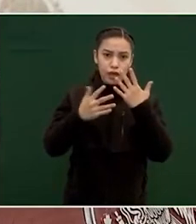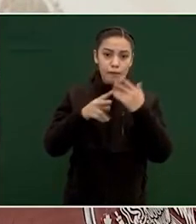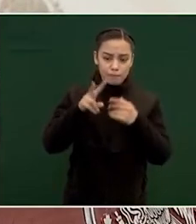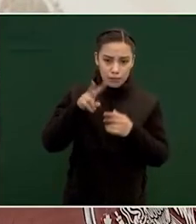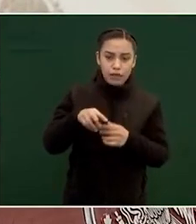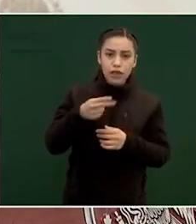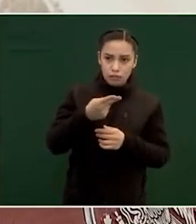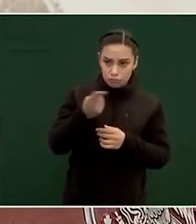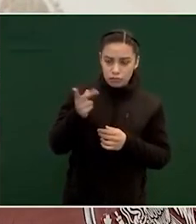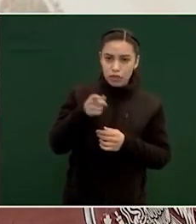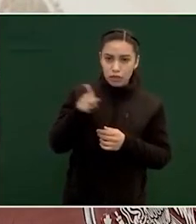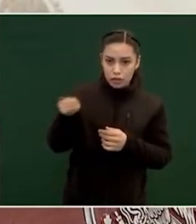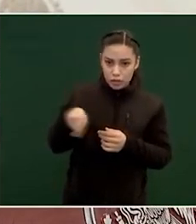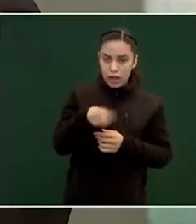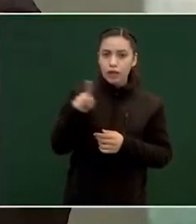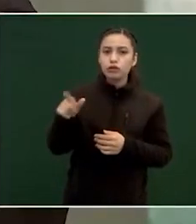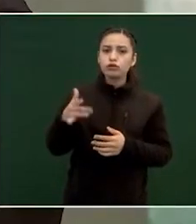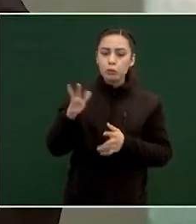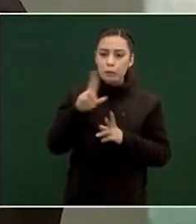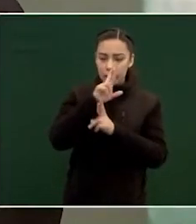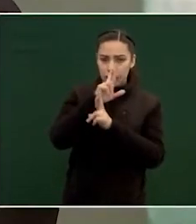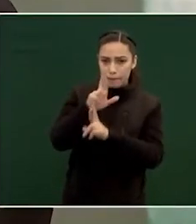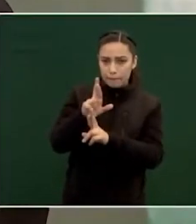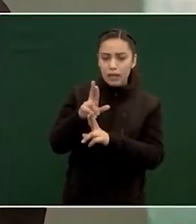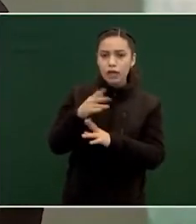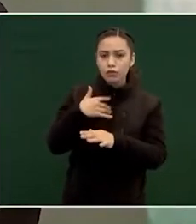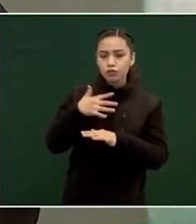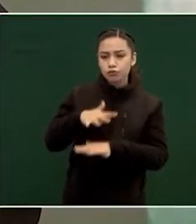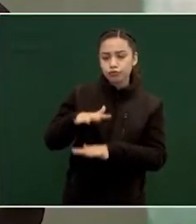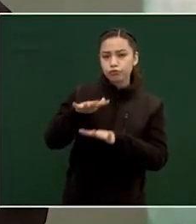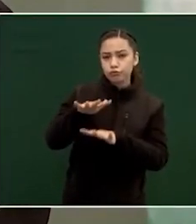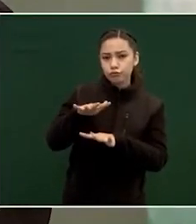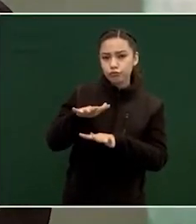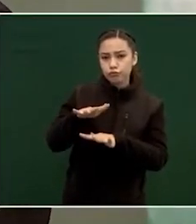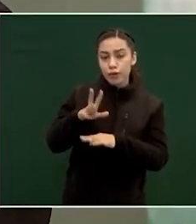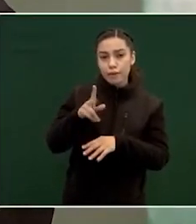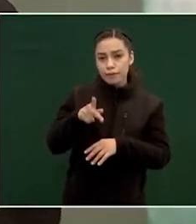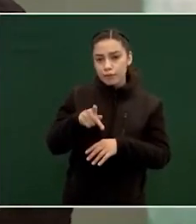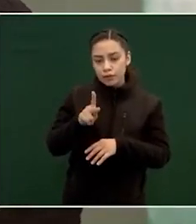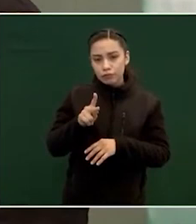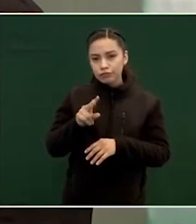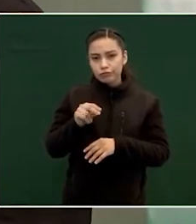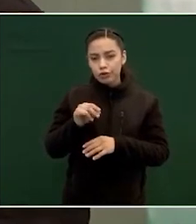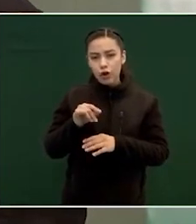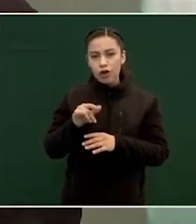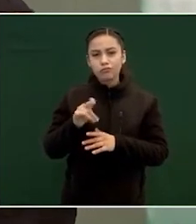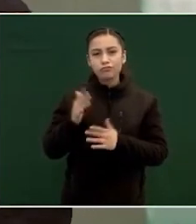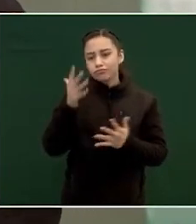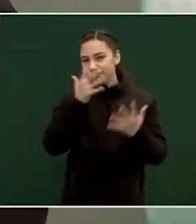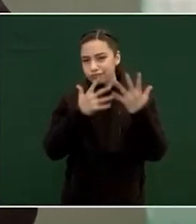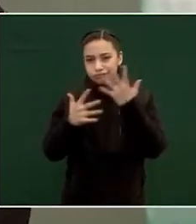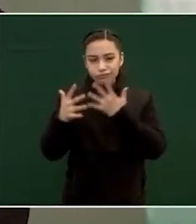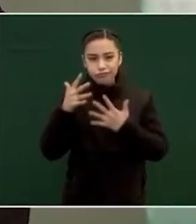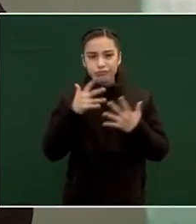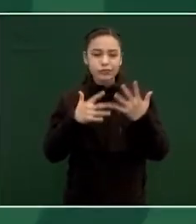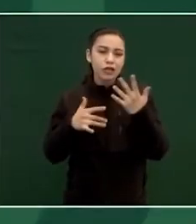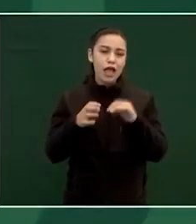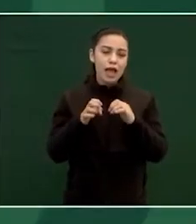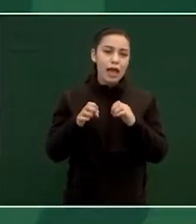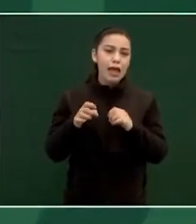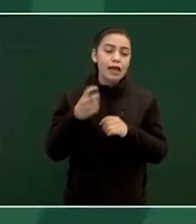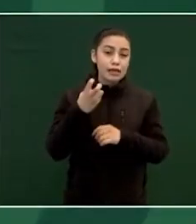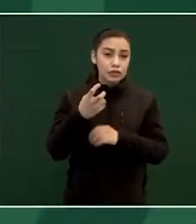con estas empresas y con sus